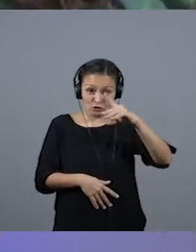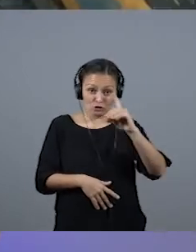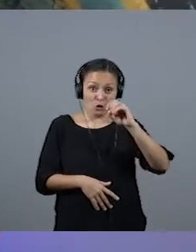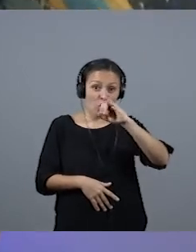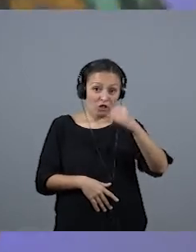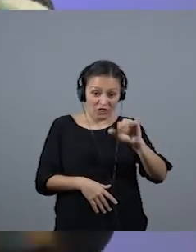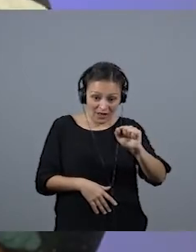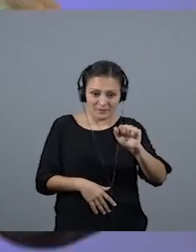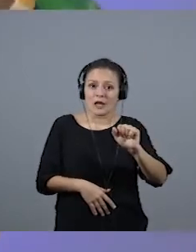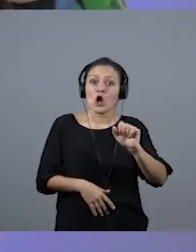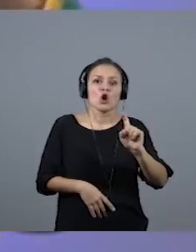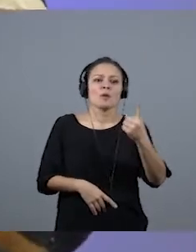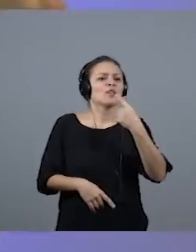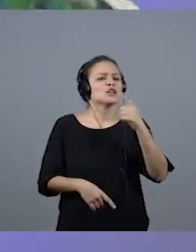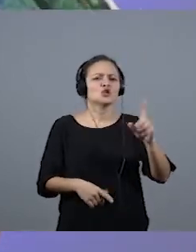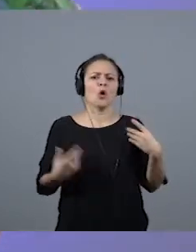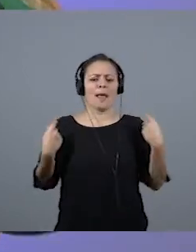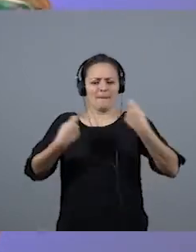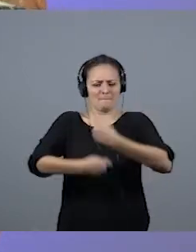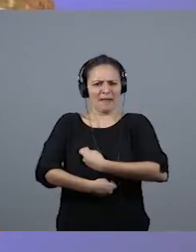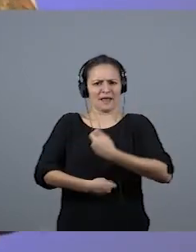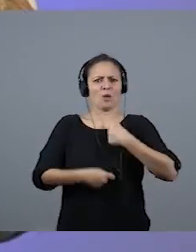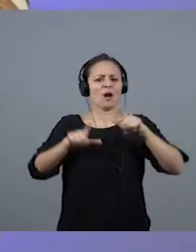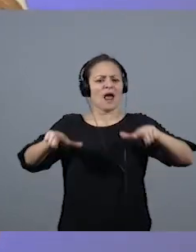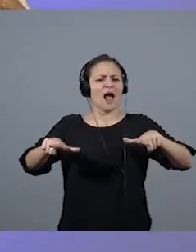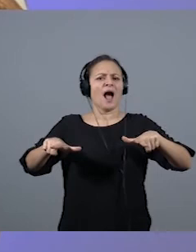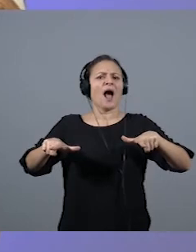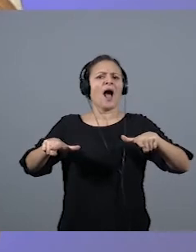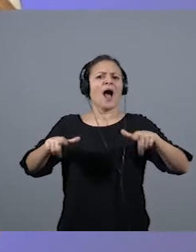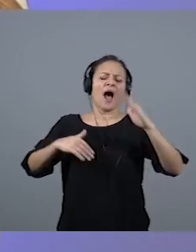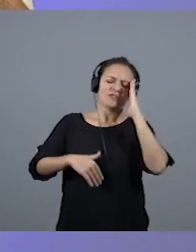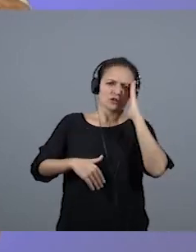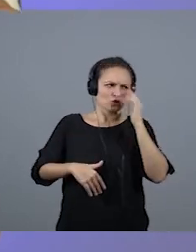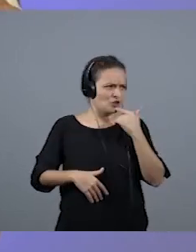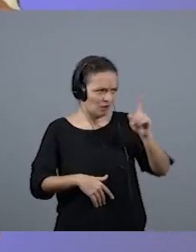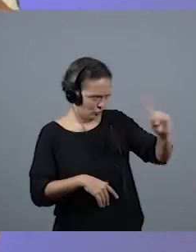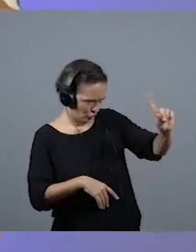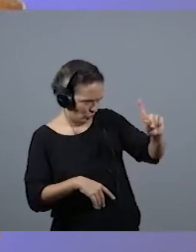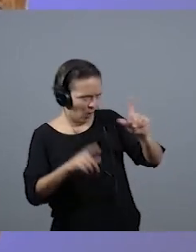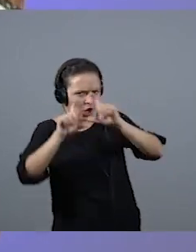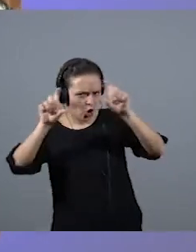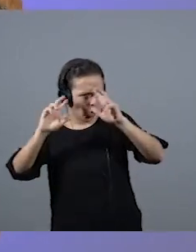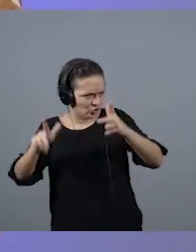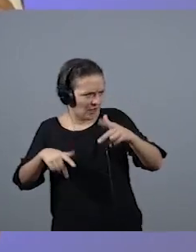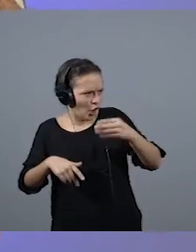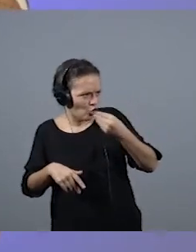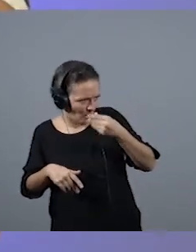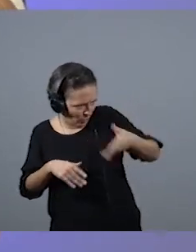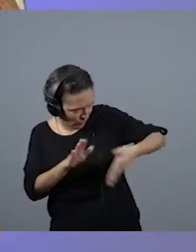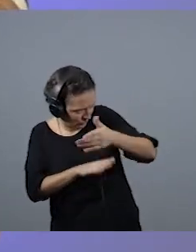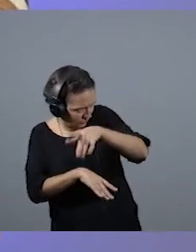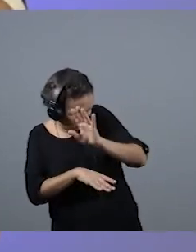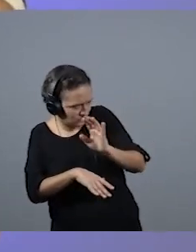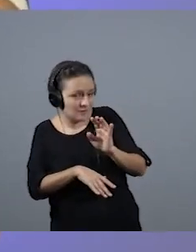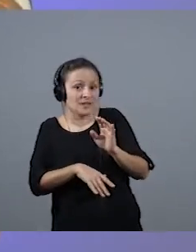el programa El Embata y nos dijo que en la habitación, y yo le dije que no, que en el comedor del Mensei. Bueno, bajó al Mensei y después de eso que